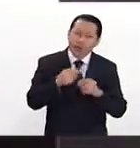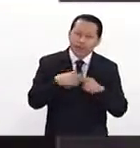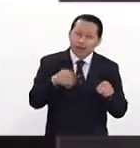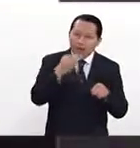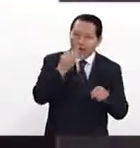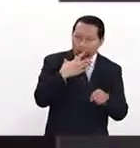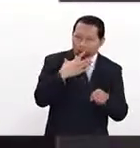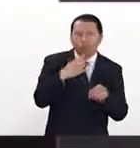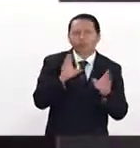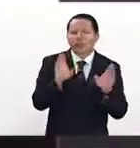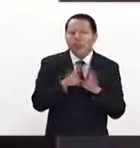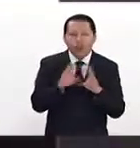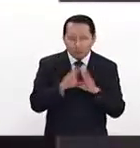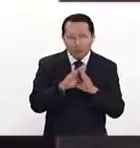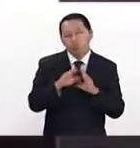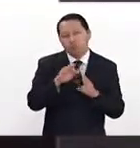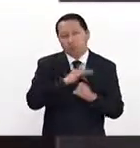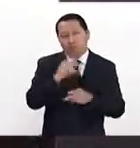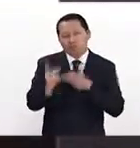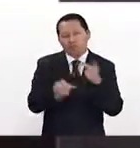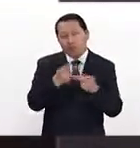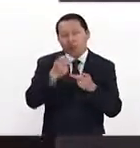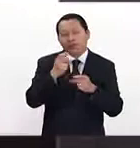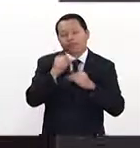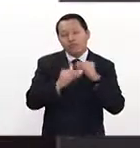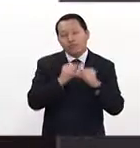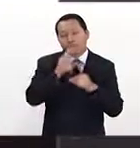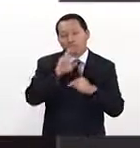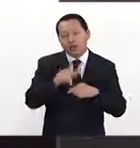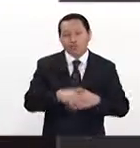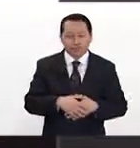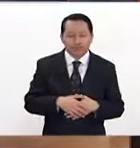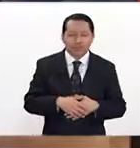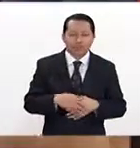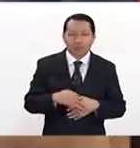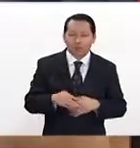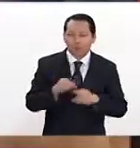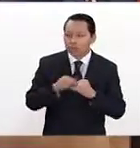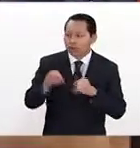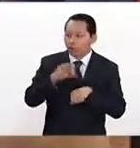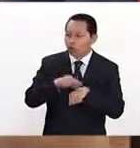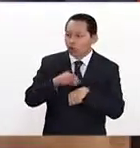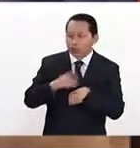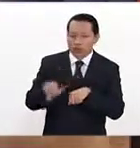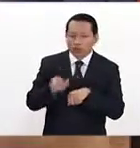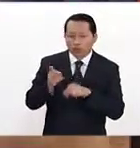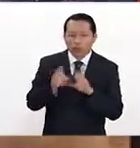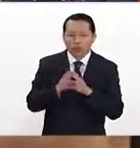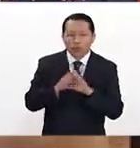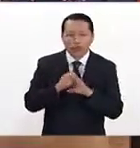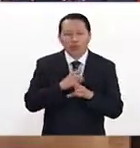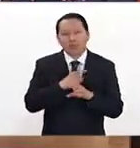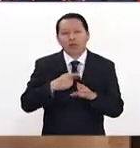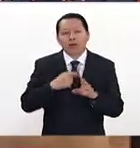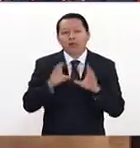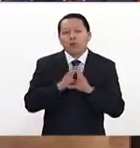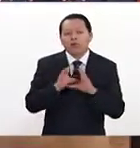esta medida vamos a ir mejorando. Finalmente, doctora, también pues esto debe ser un